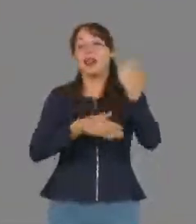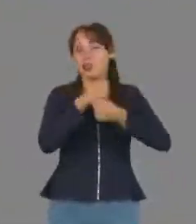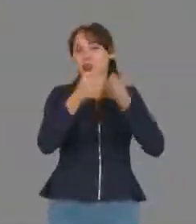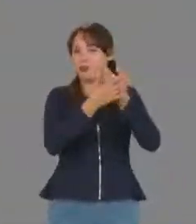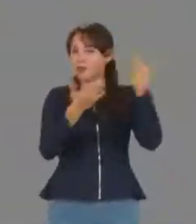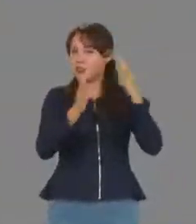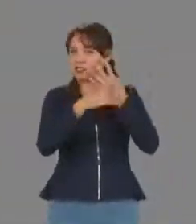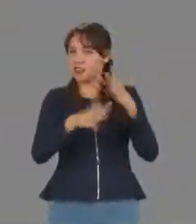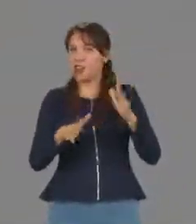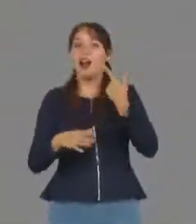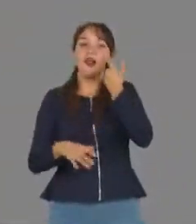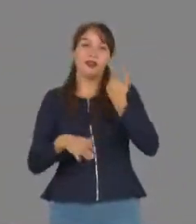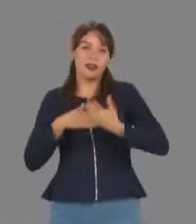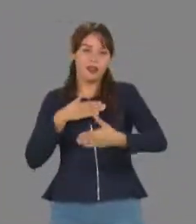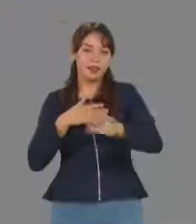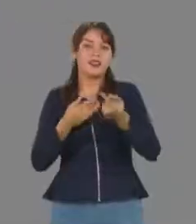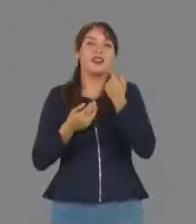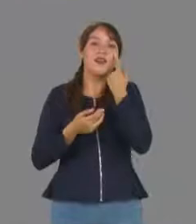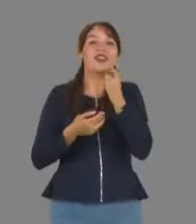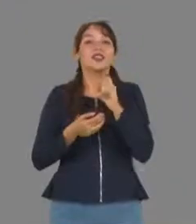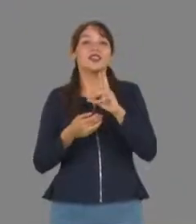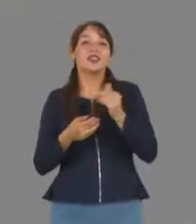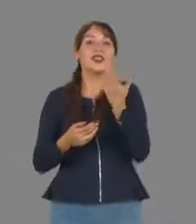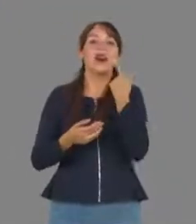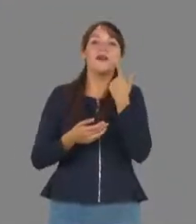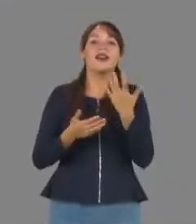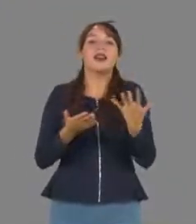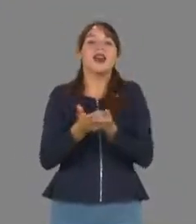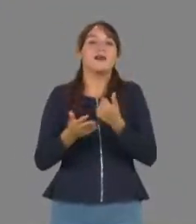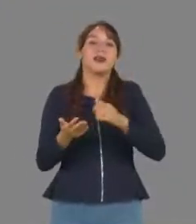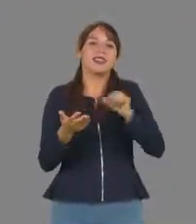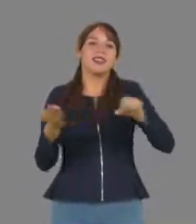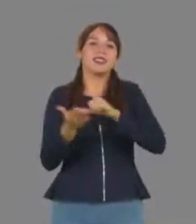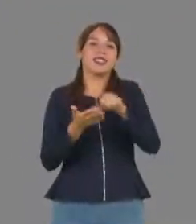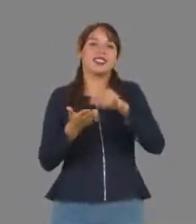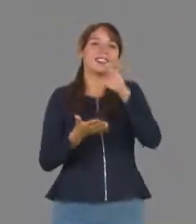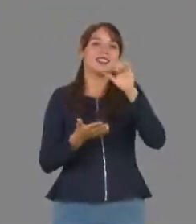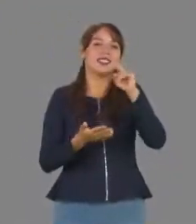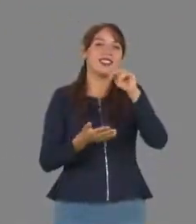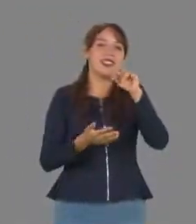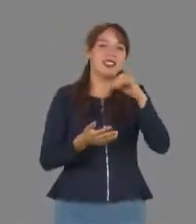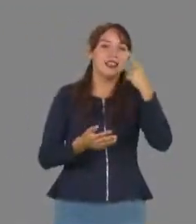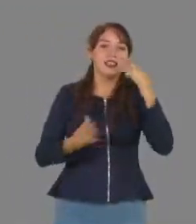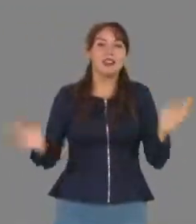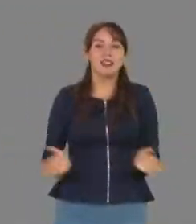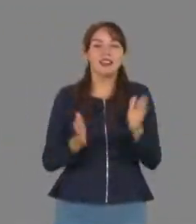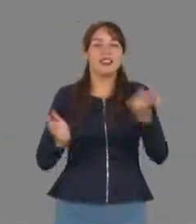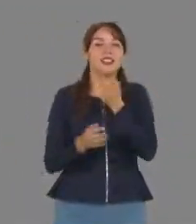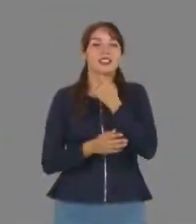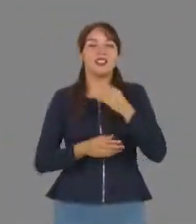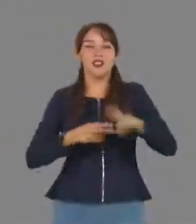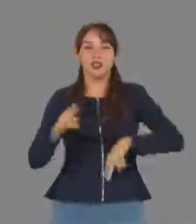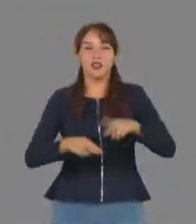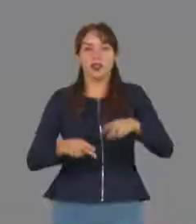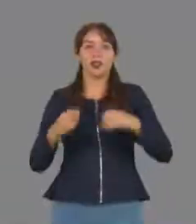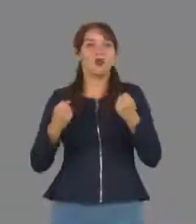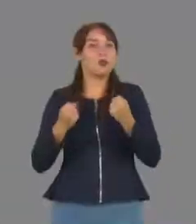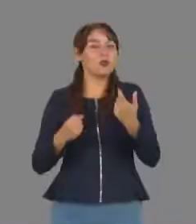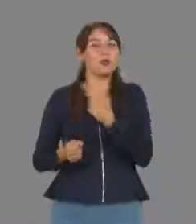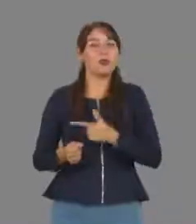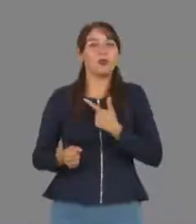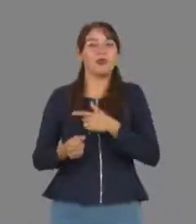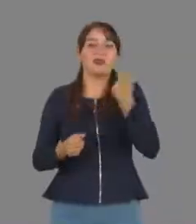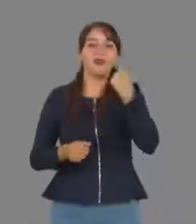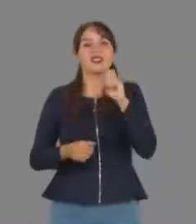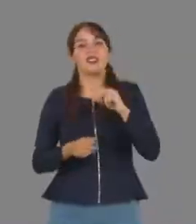mencionado circuito deportivo. Muy bien dirigidos y muy motivados los niños del Centro de Desarrollo Infantil de esta, la Universidad Autónoma de Tamaulipas, van con muchas ganas